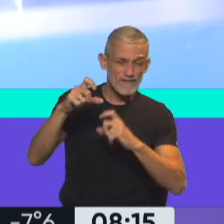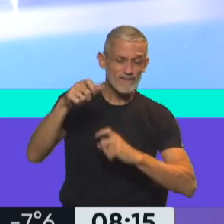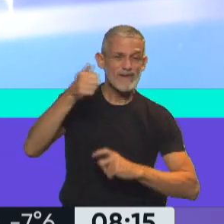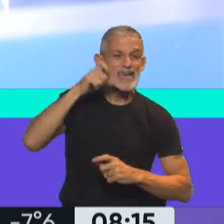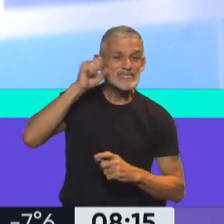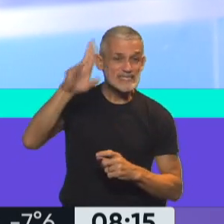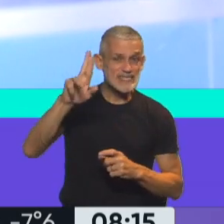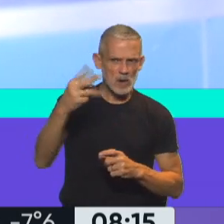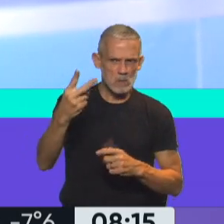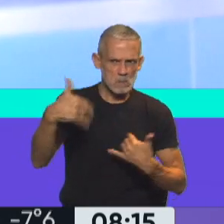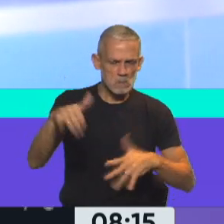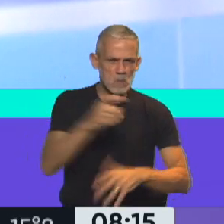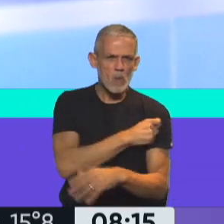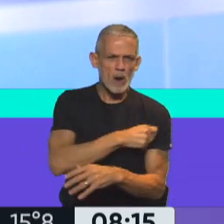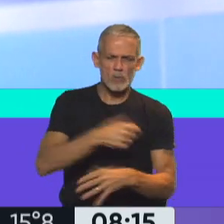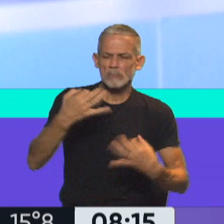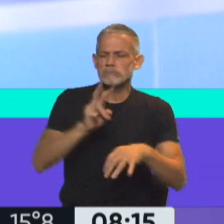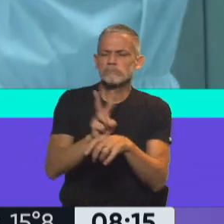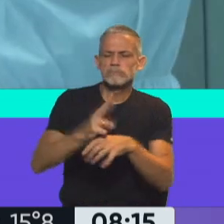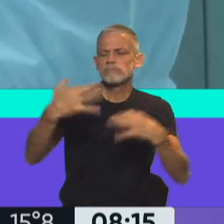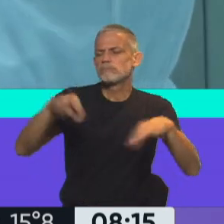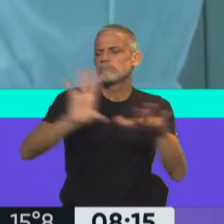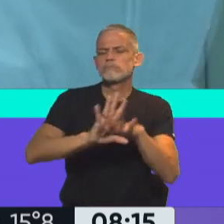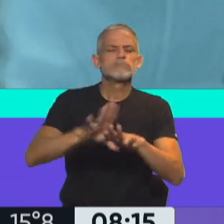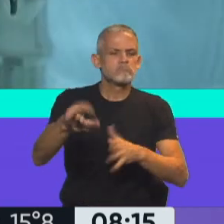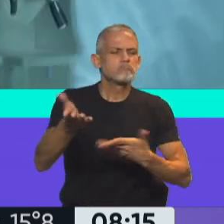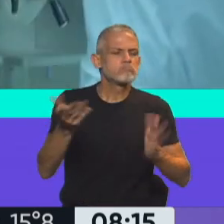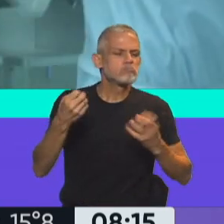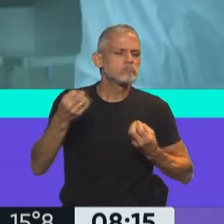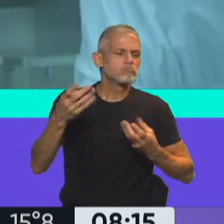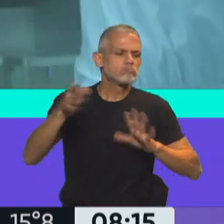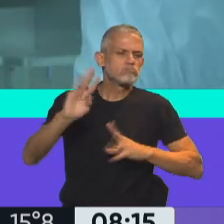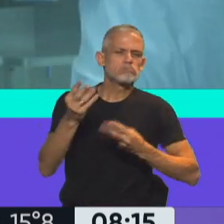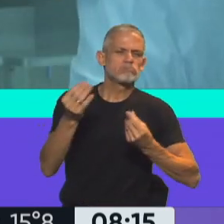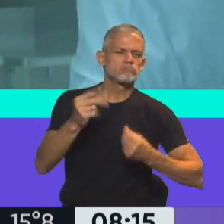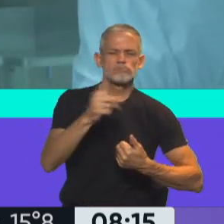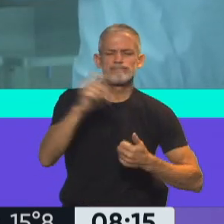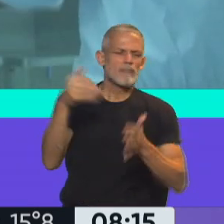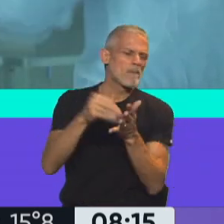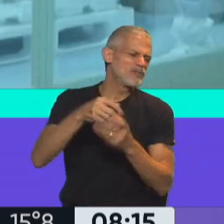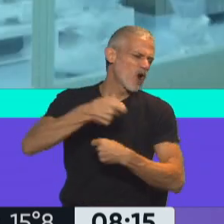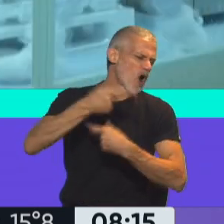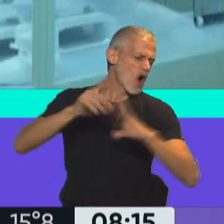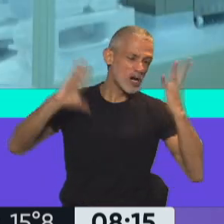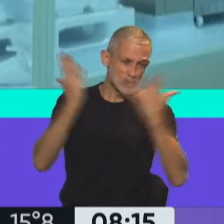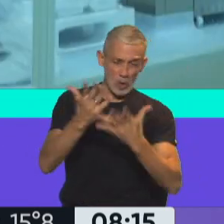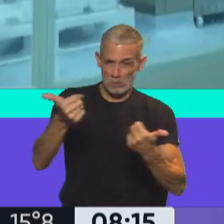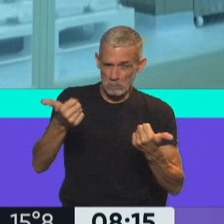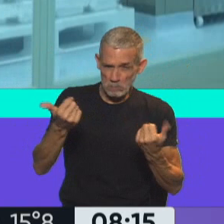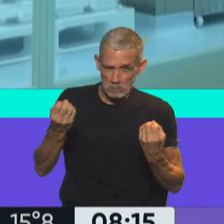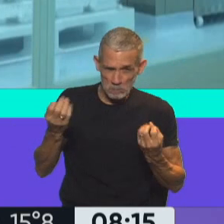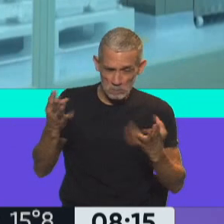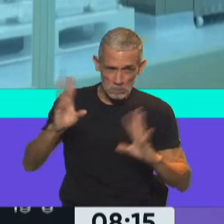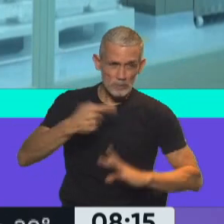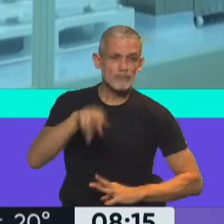y la verdad que es una vacuna que se ha demostrado segura, efectiva, se han colocado cientos de millones de dosis en el mundo y si